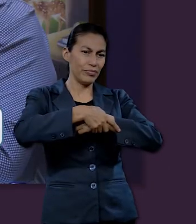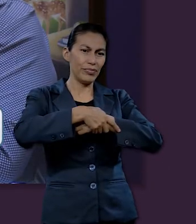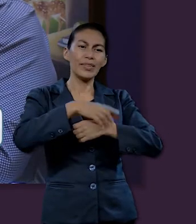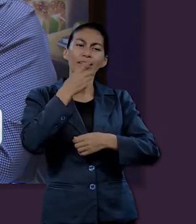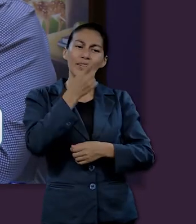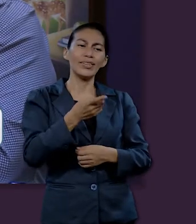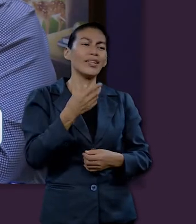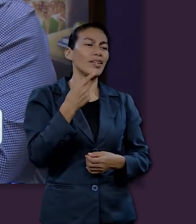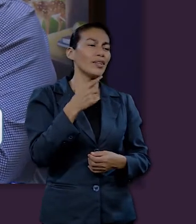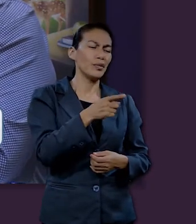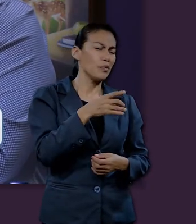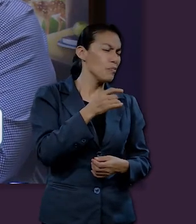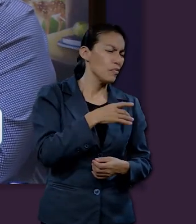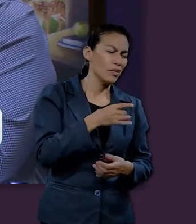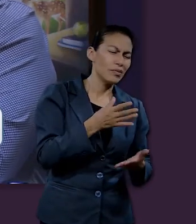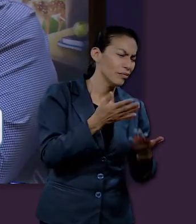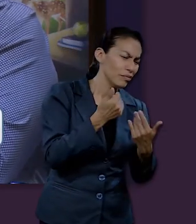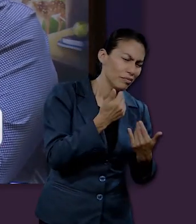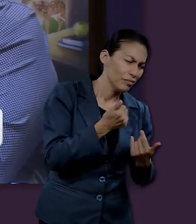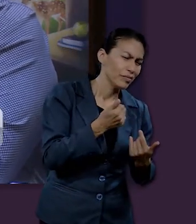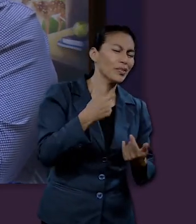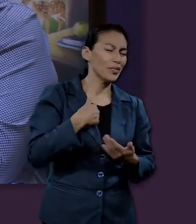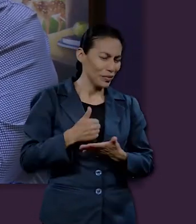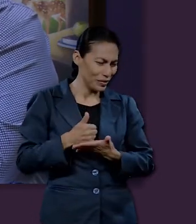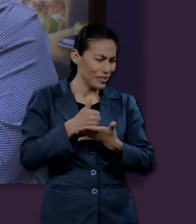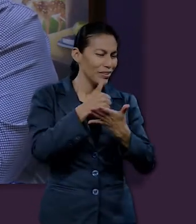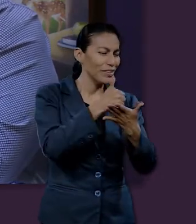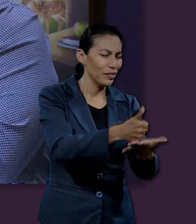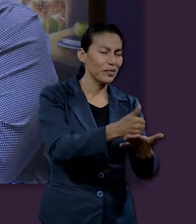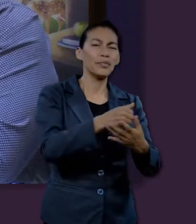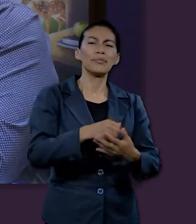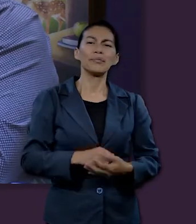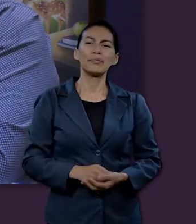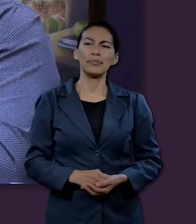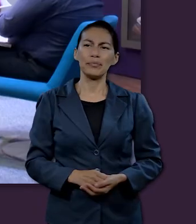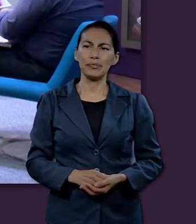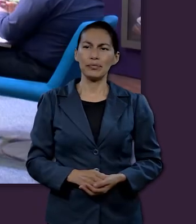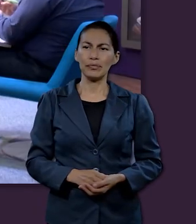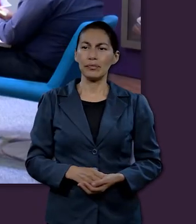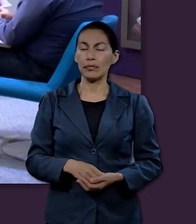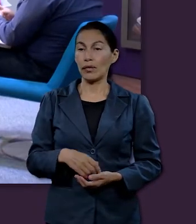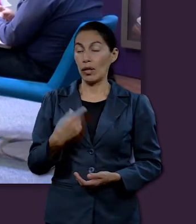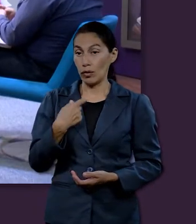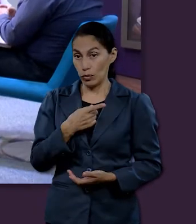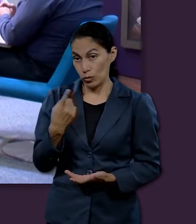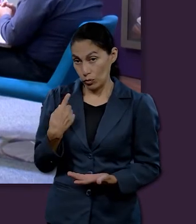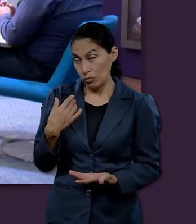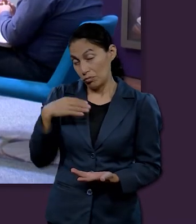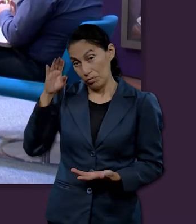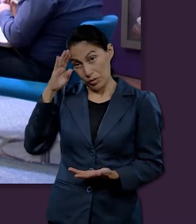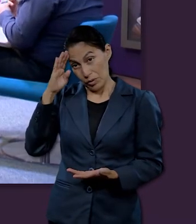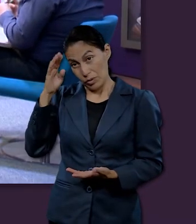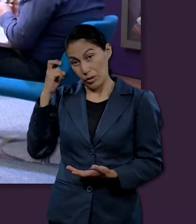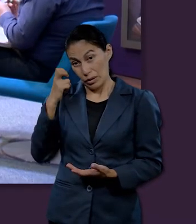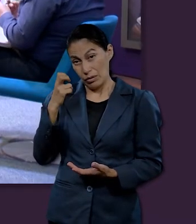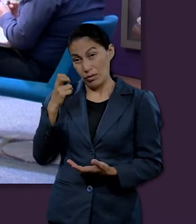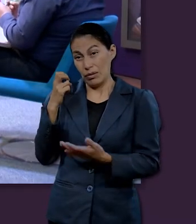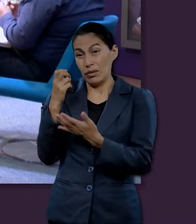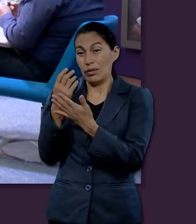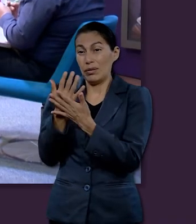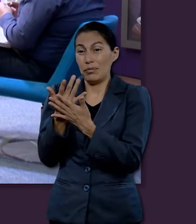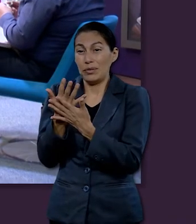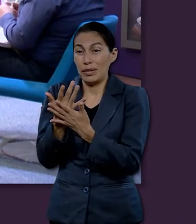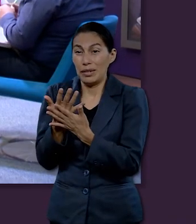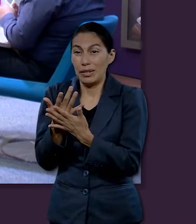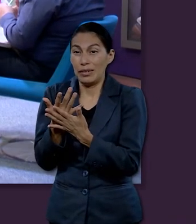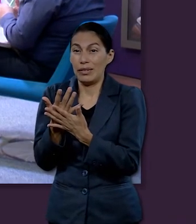de tu mano derecha y te dice, no temas, yo te ayudo. Entonces, una de las cosas que nos